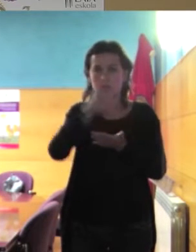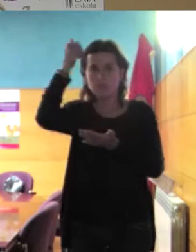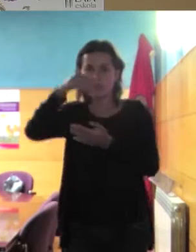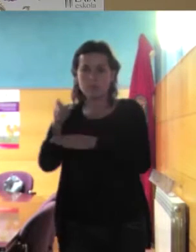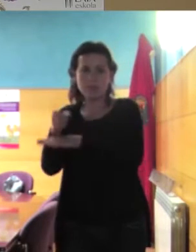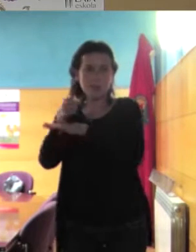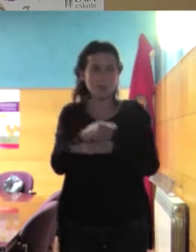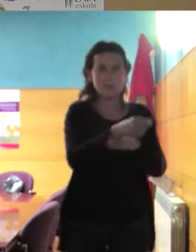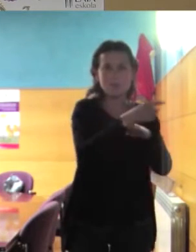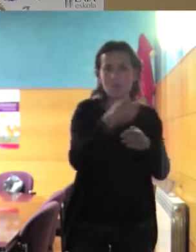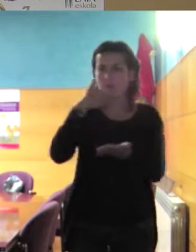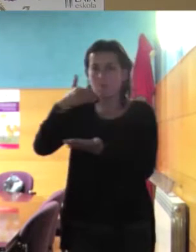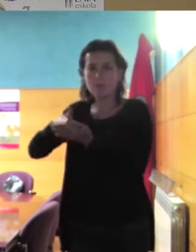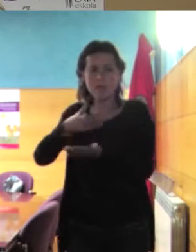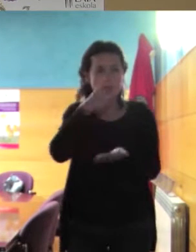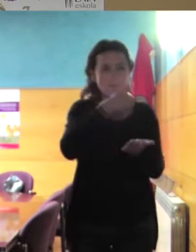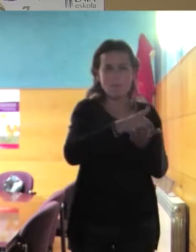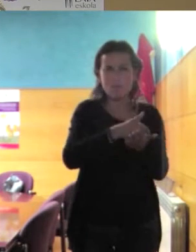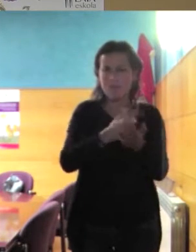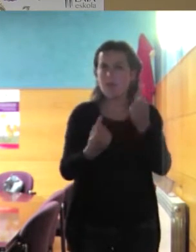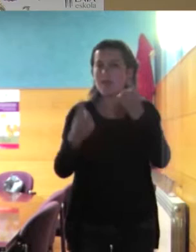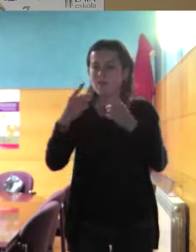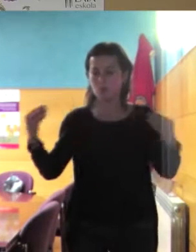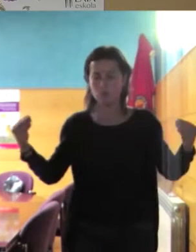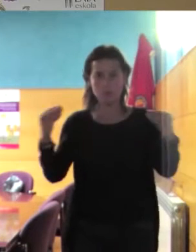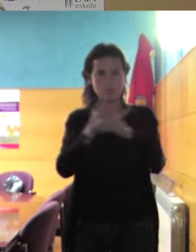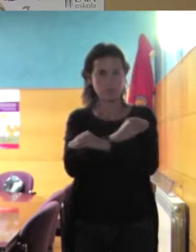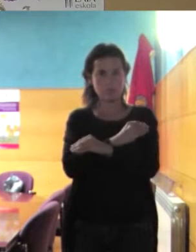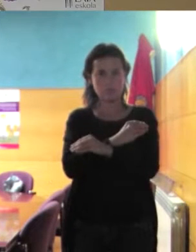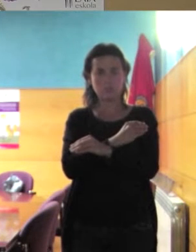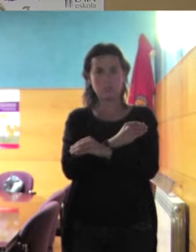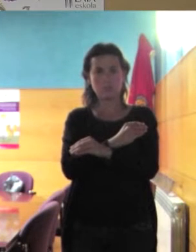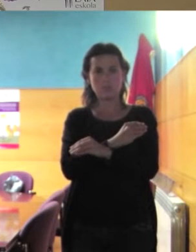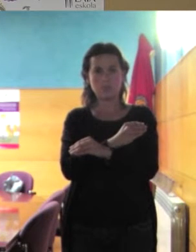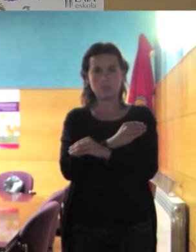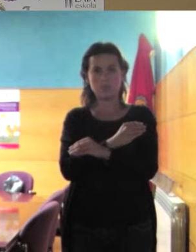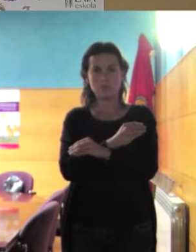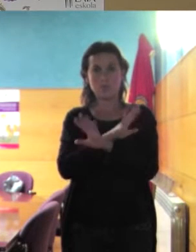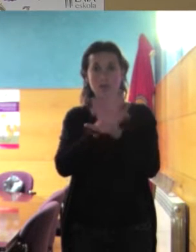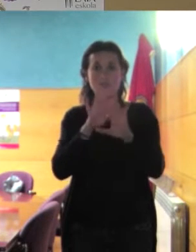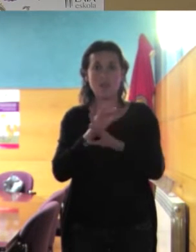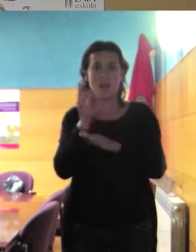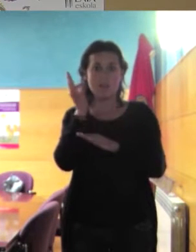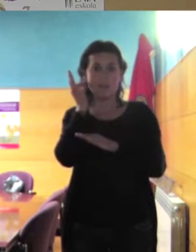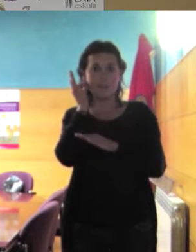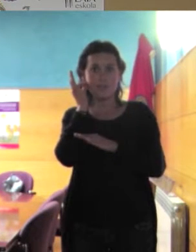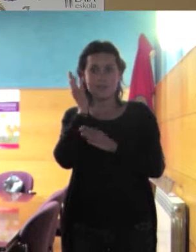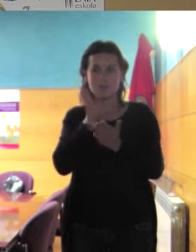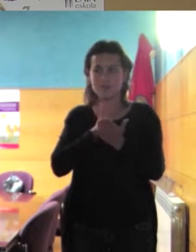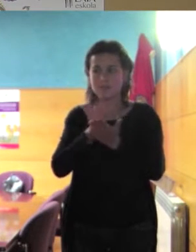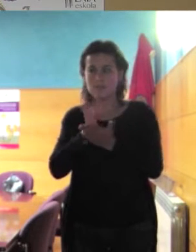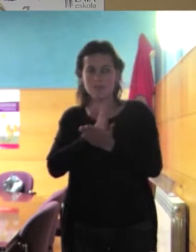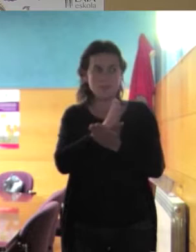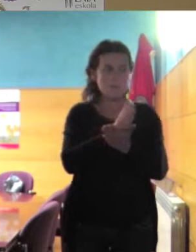exigencias que a veces son contrapuestas incluso pero siempre es ella la que tiene que la que tiene que